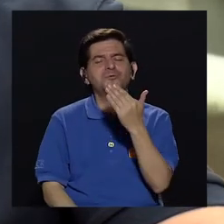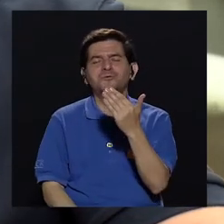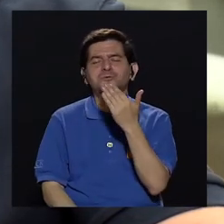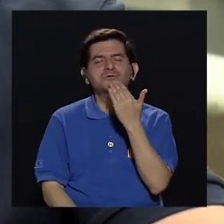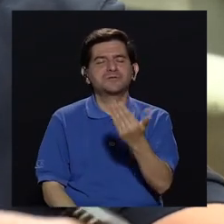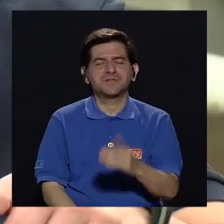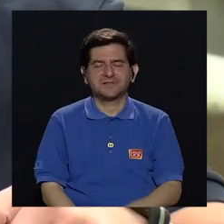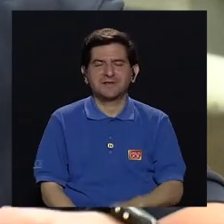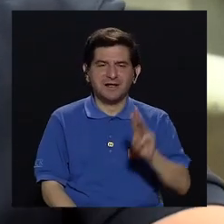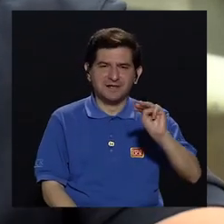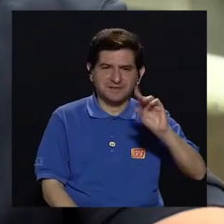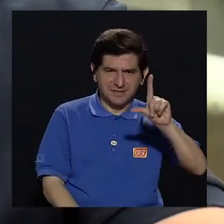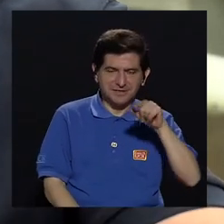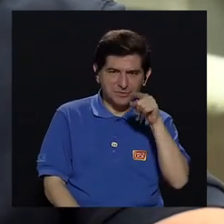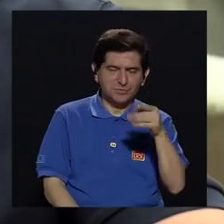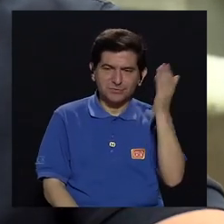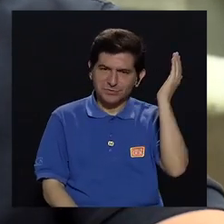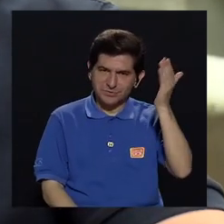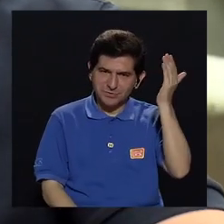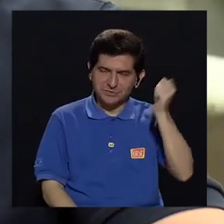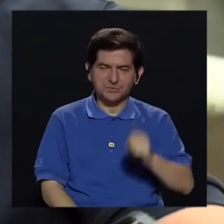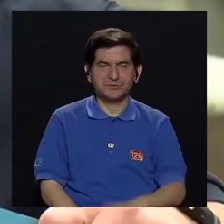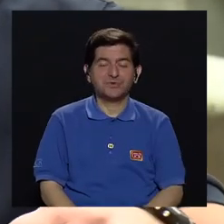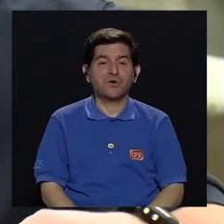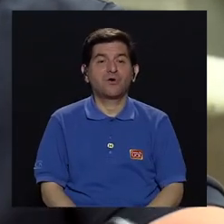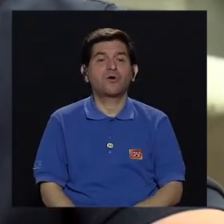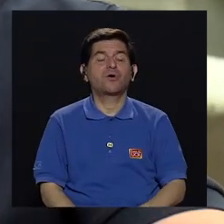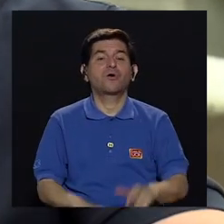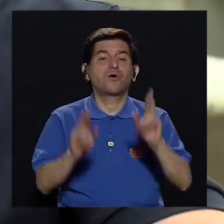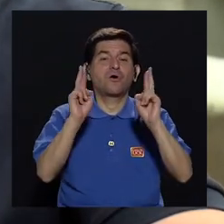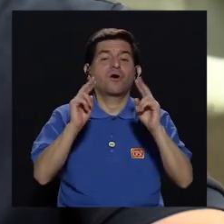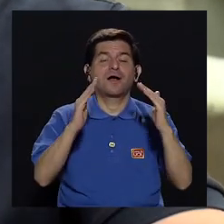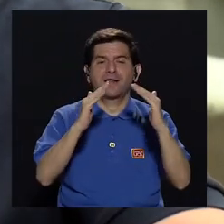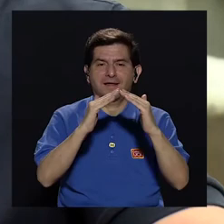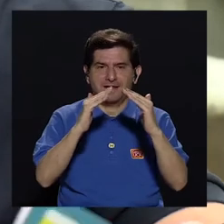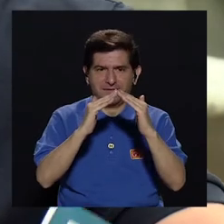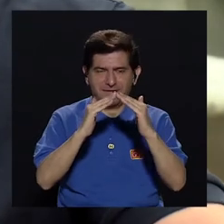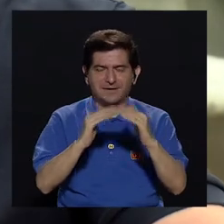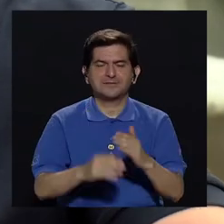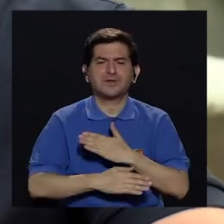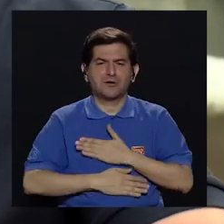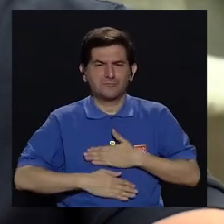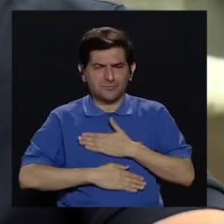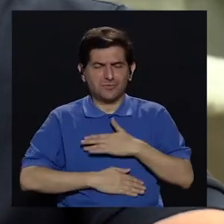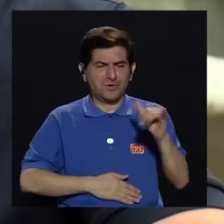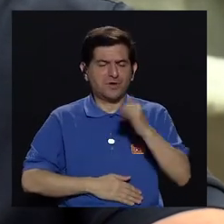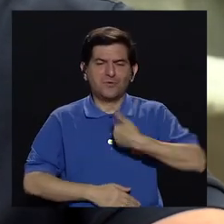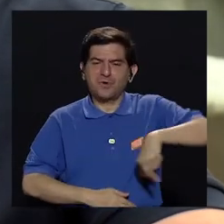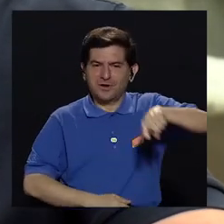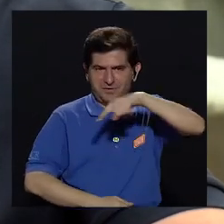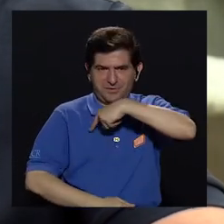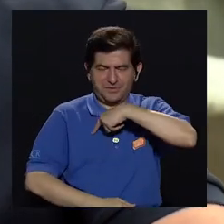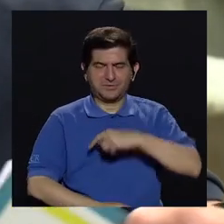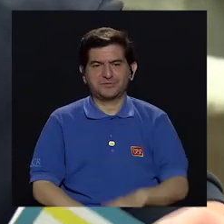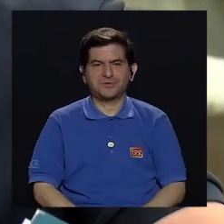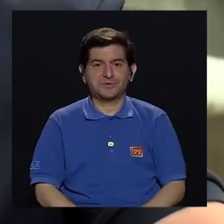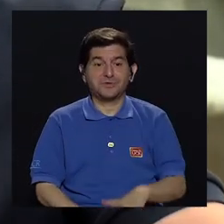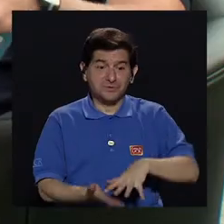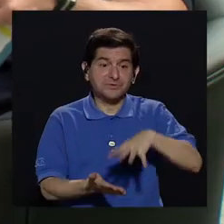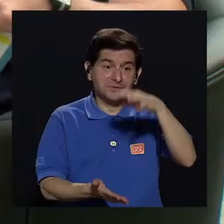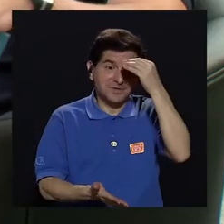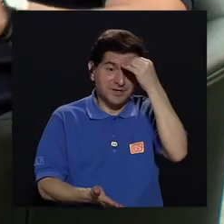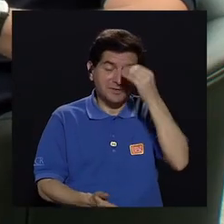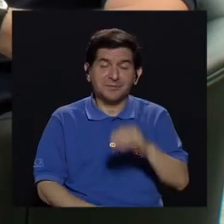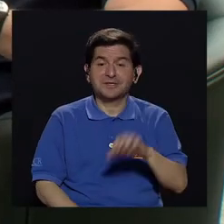agradecidos por la exposición de hoy, ojalá que en sus hogares hayan podido disfrutarlo de la misma manera que nosotros, y